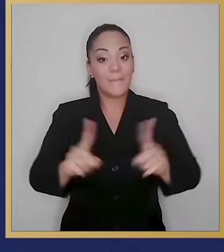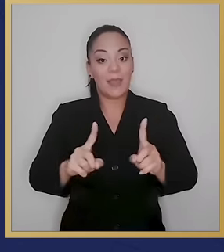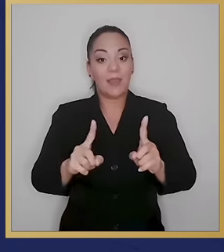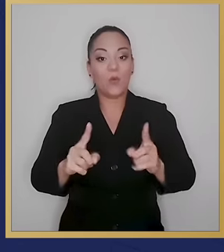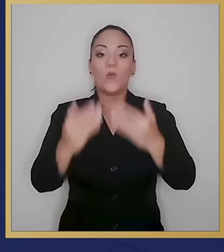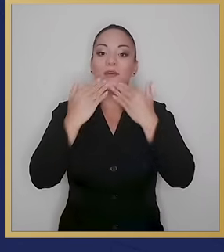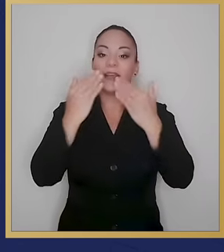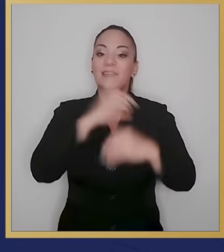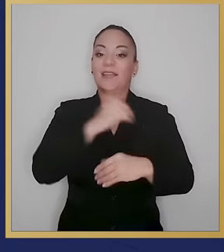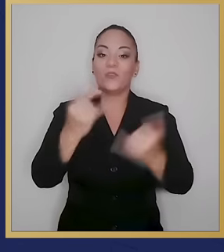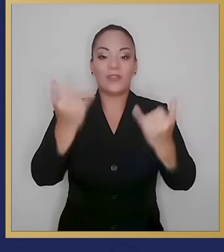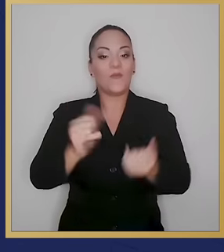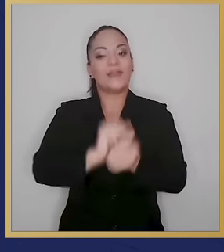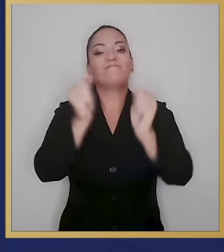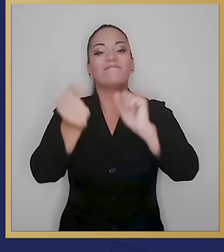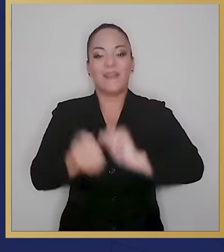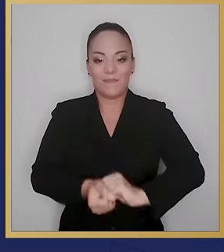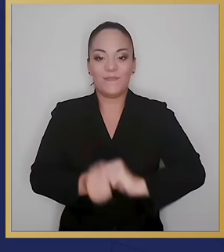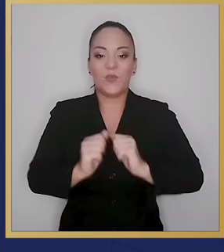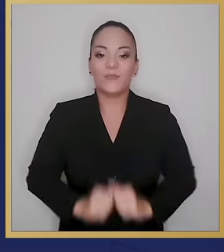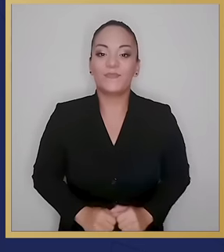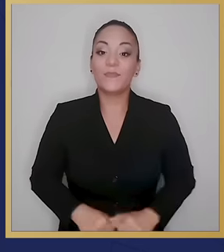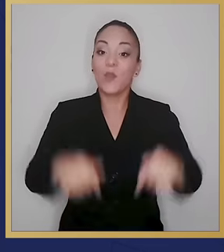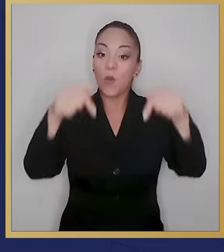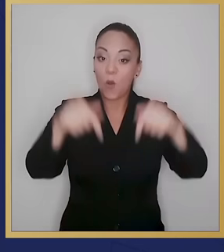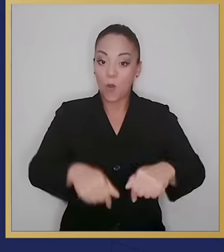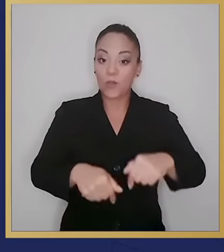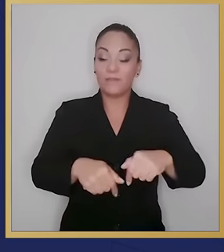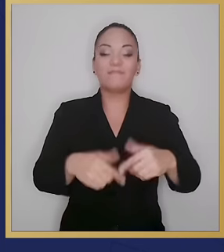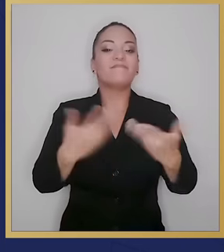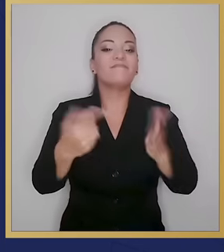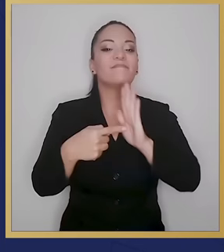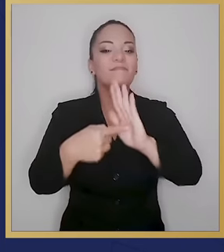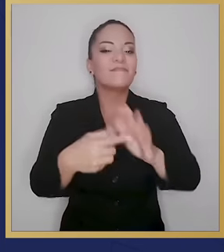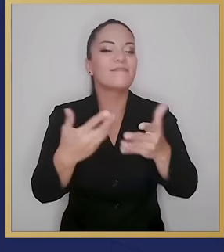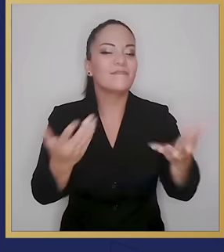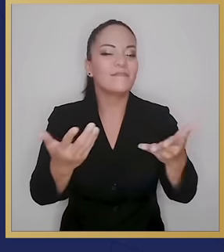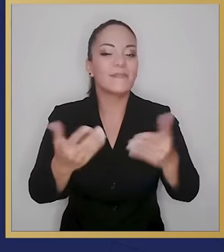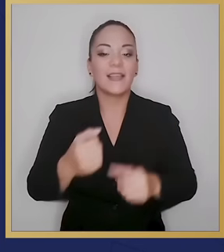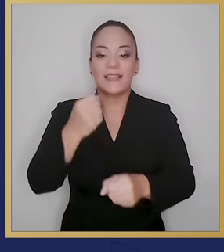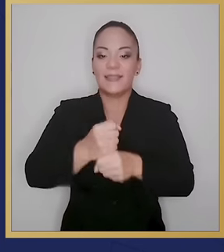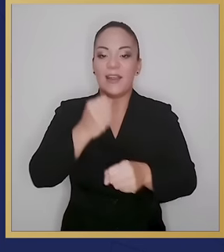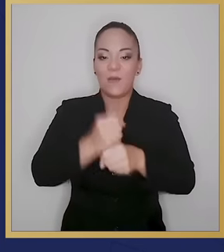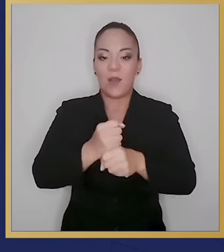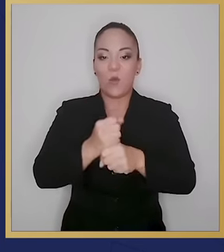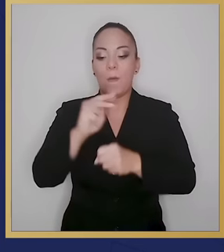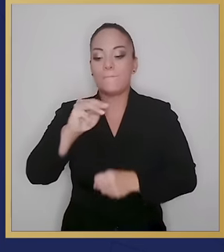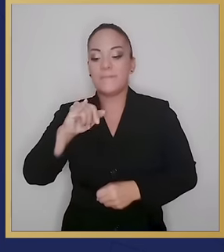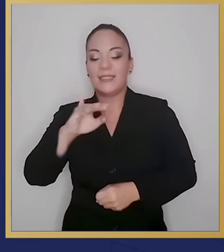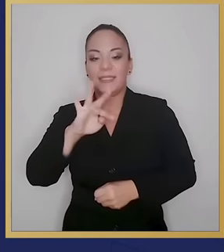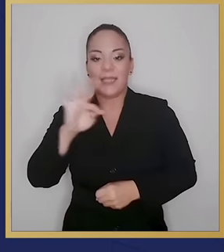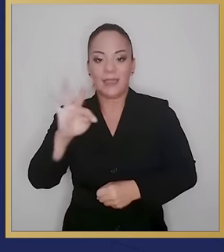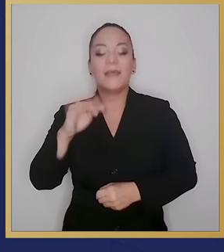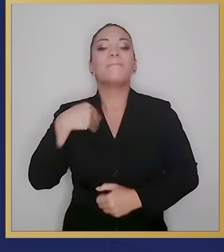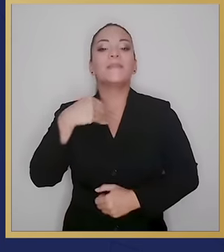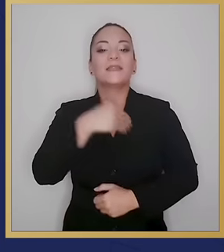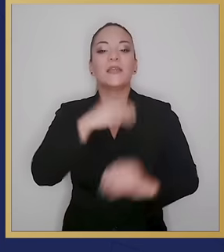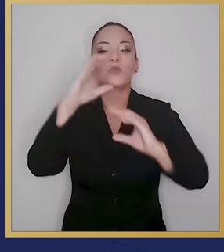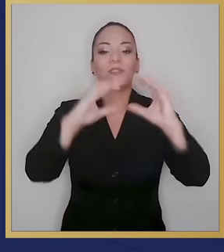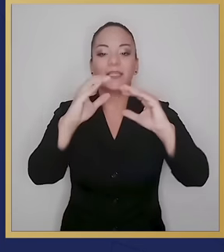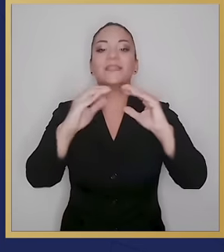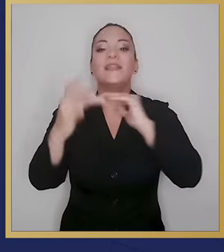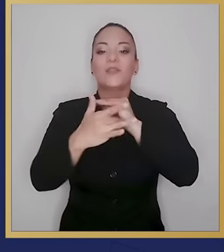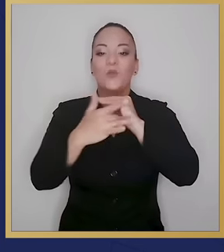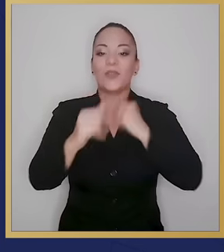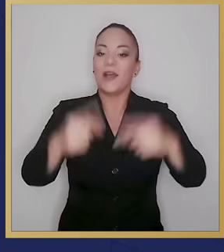gracias a Dios volvimos a tomar. Hoy vamos a ver todos lo que el Ministerio de Ciencia y Tecnología ha